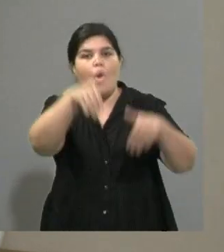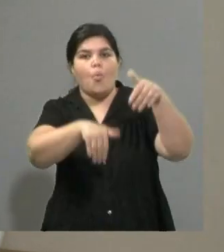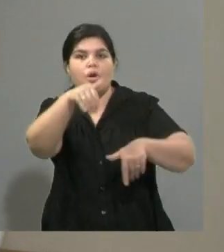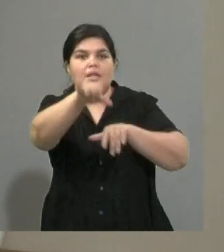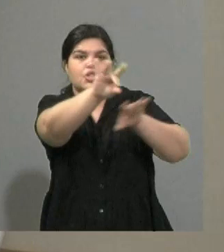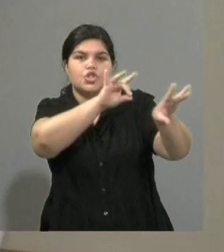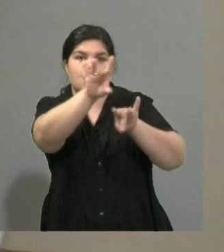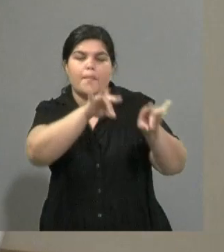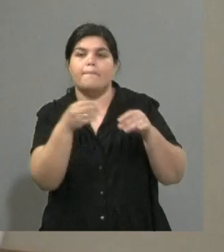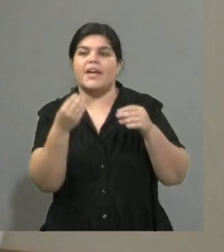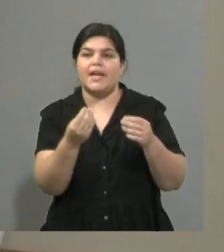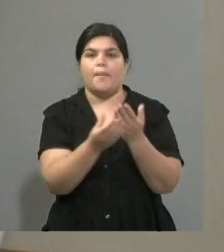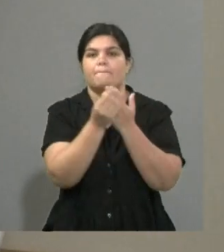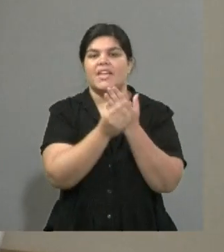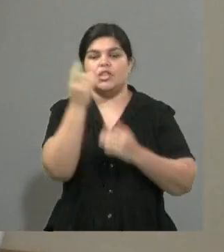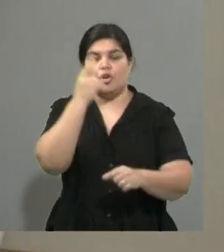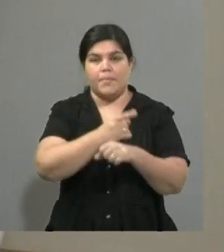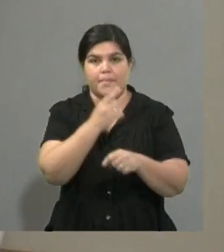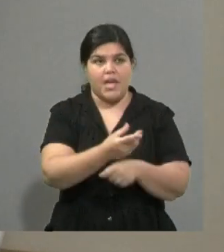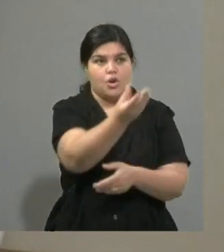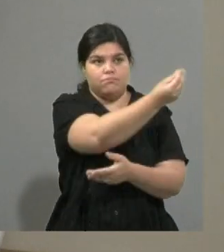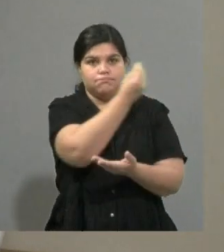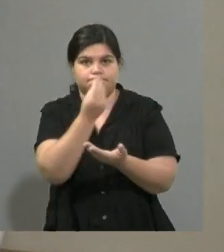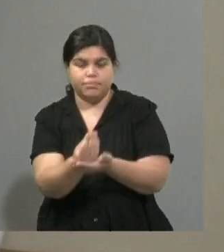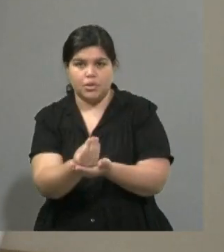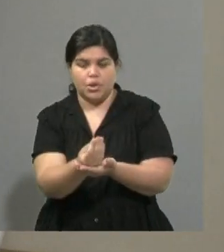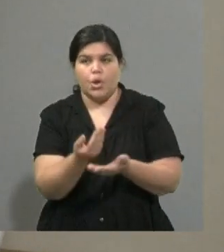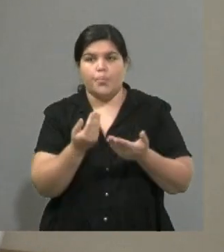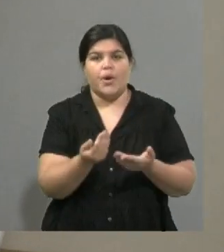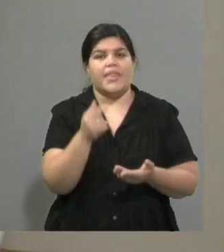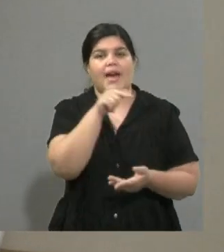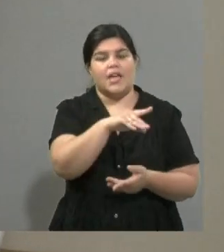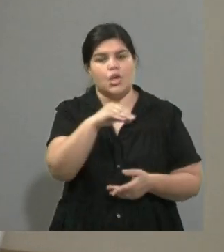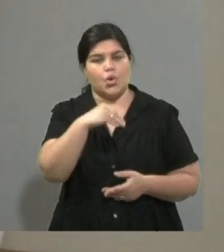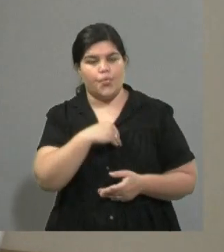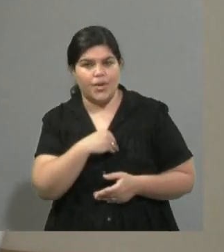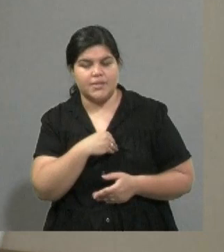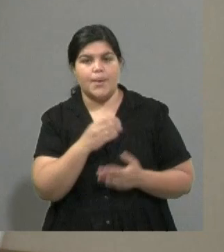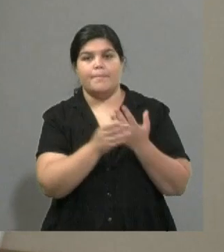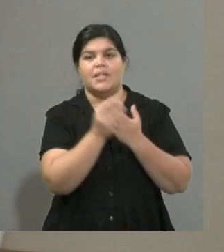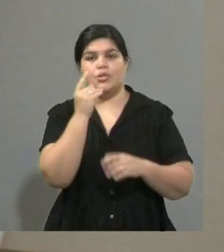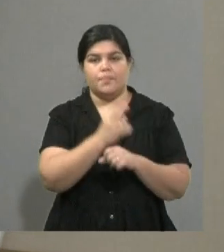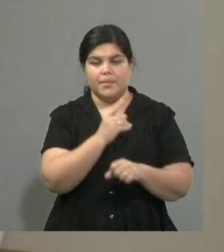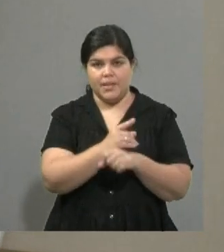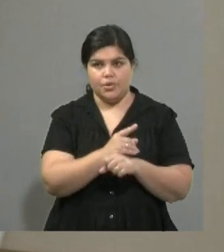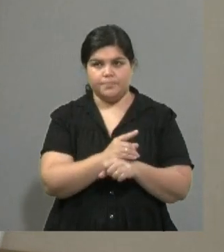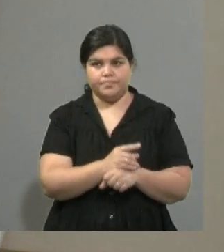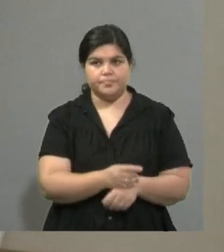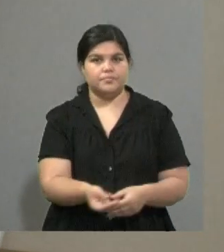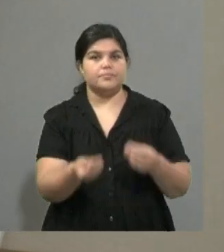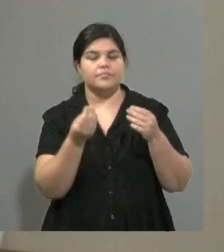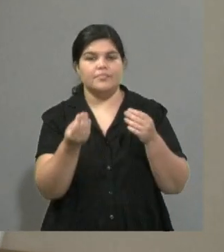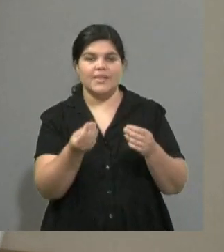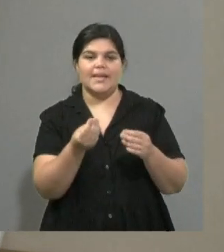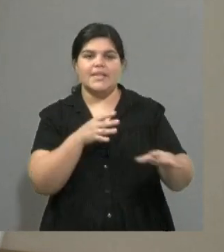designar un nuevo primer ministro, un nuevo parlamento que de esta manera obtenga la confianza un primer ministro y trate de aliviar un poco la